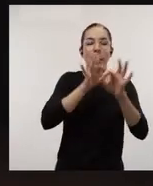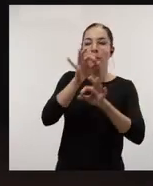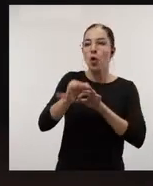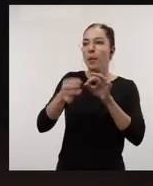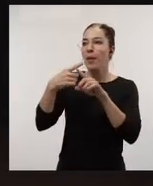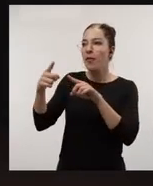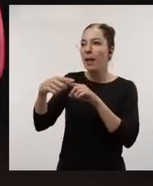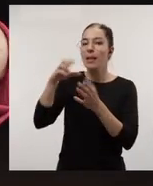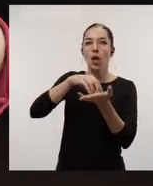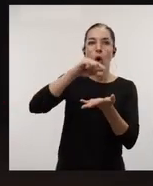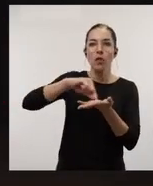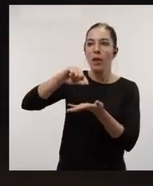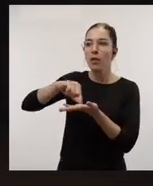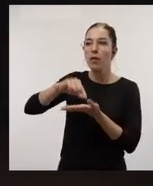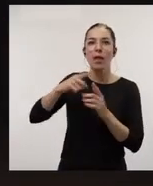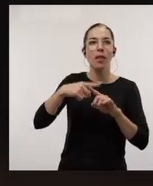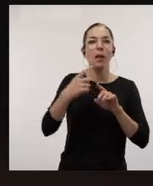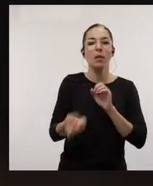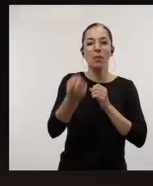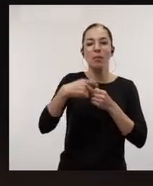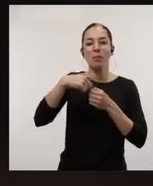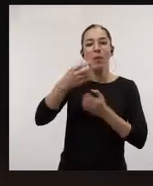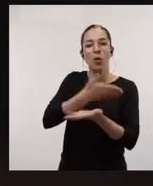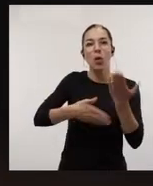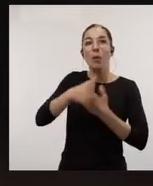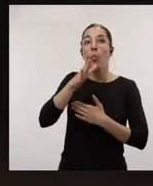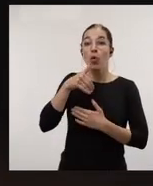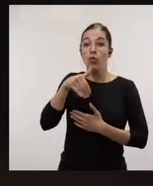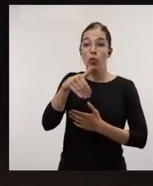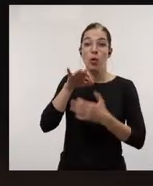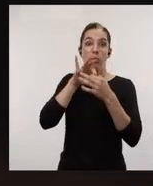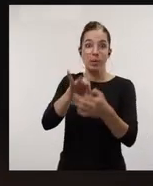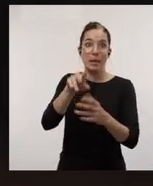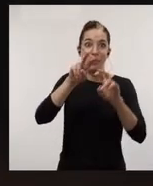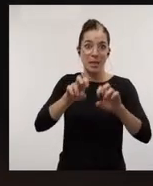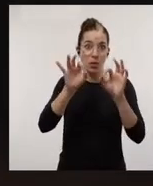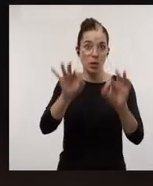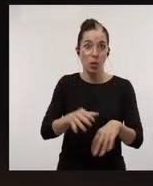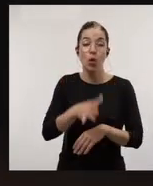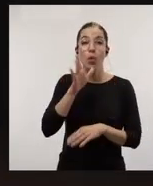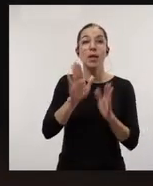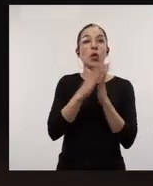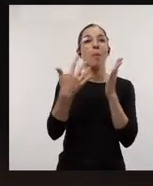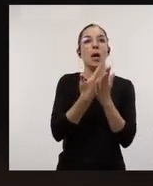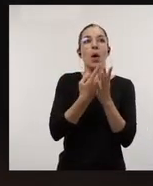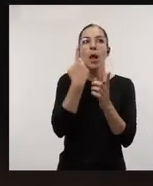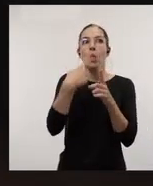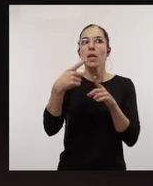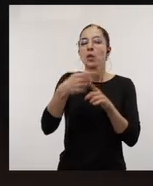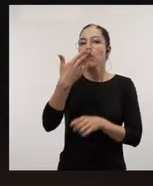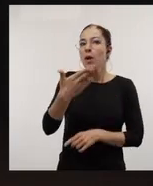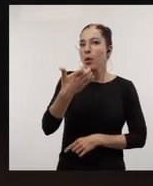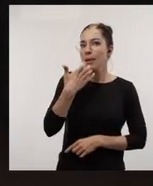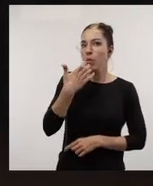organismos, oficinas que en algún momento van a estar vinculados a la investigación. Y por eso el manual presenta aspectos tan